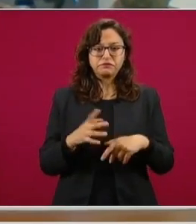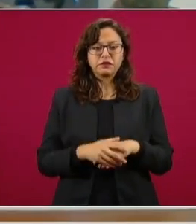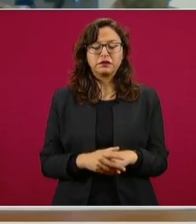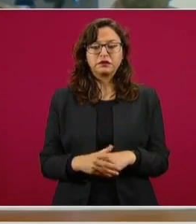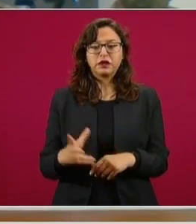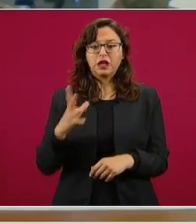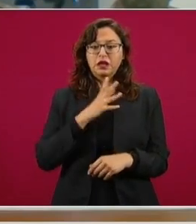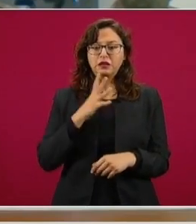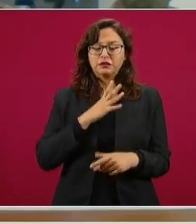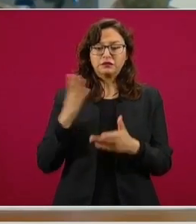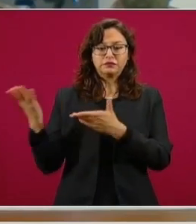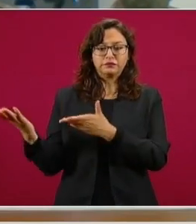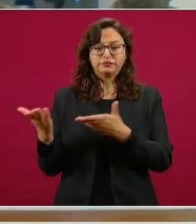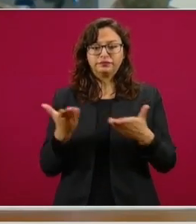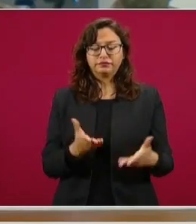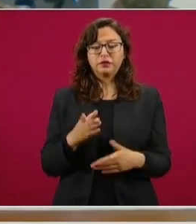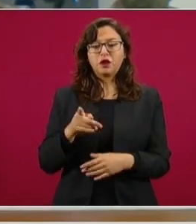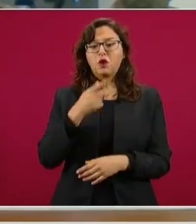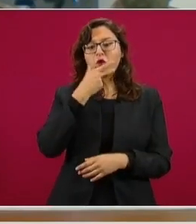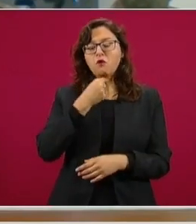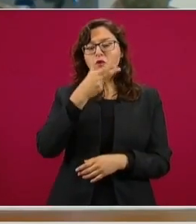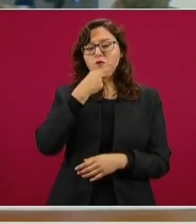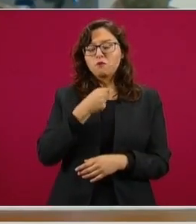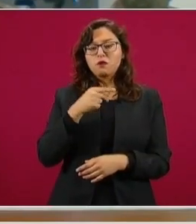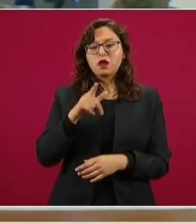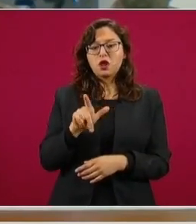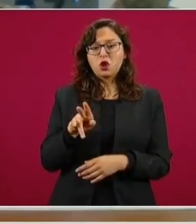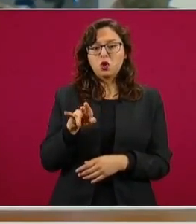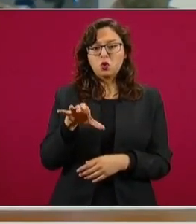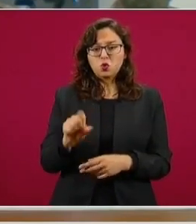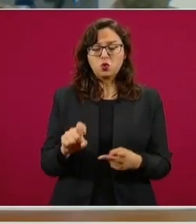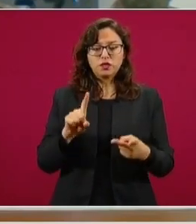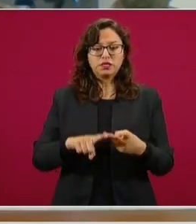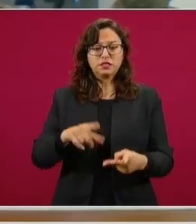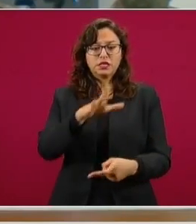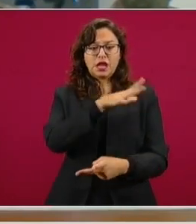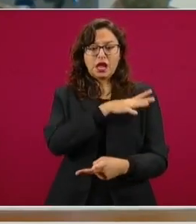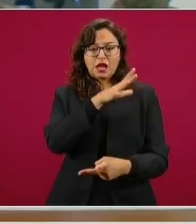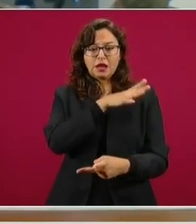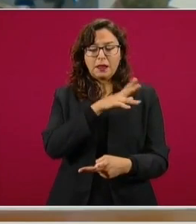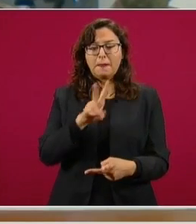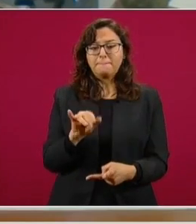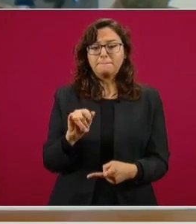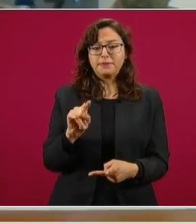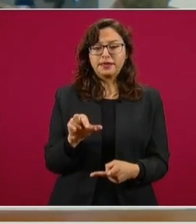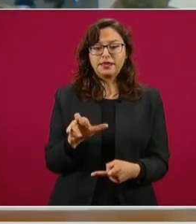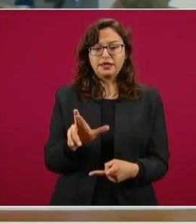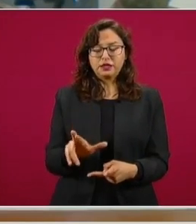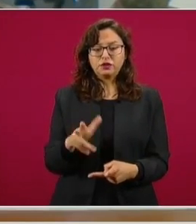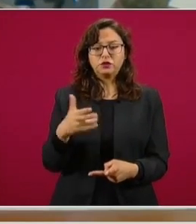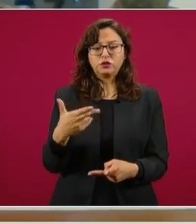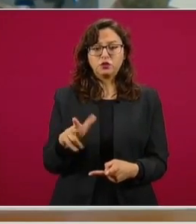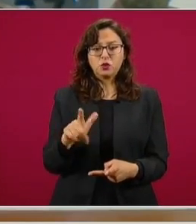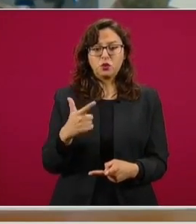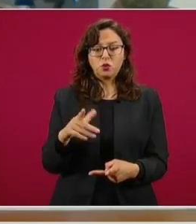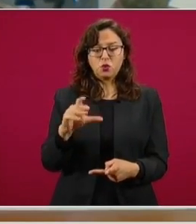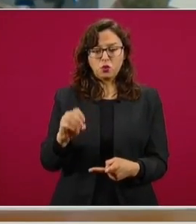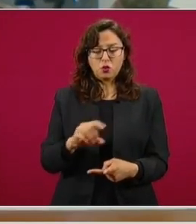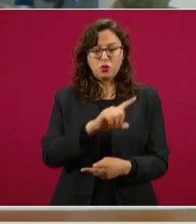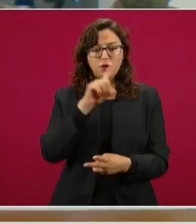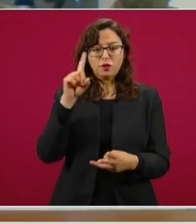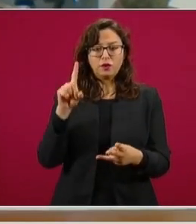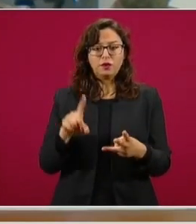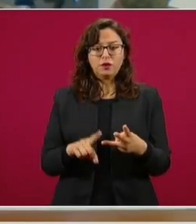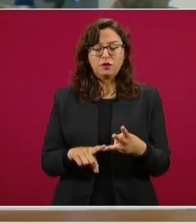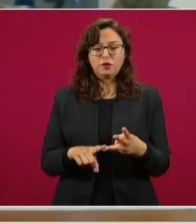General de la Armada, el almirante Luis Orozco Inclán, el general de división Víctor Hugo Aguirre,